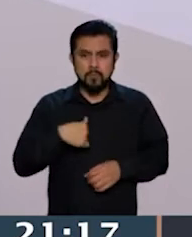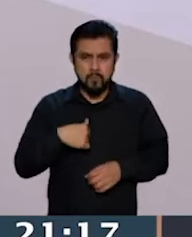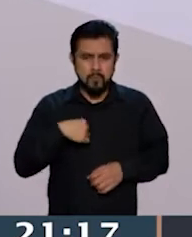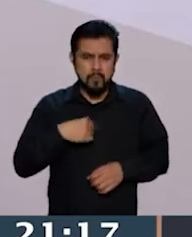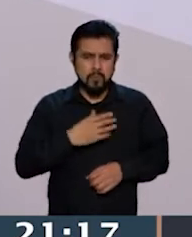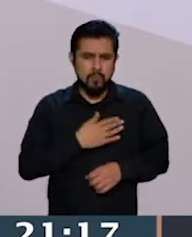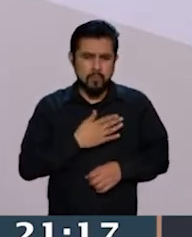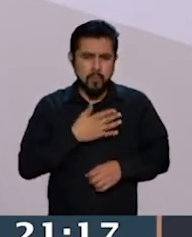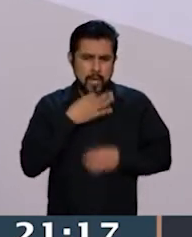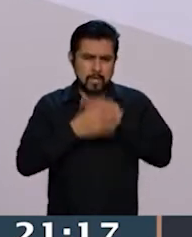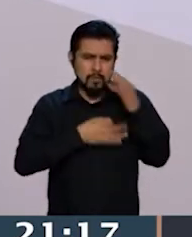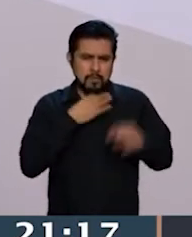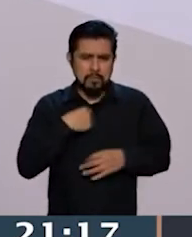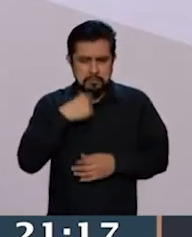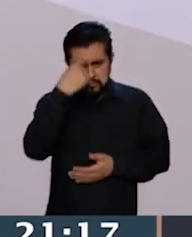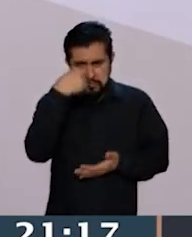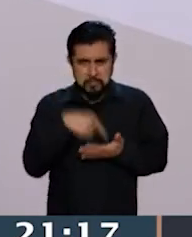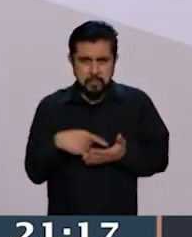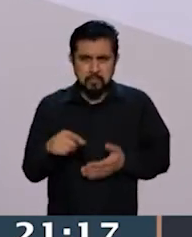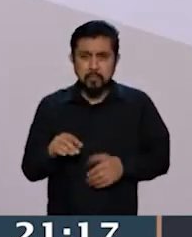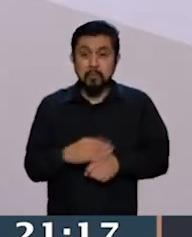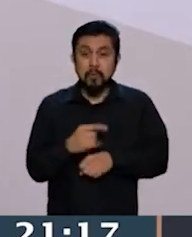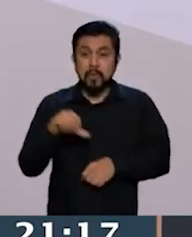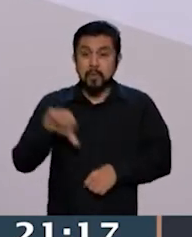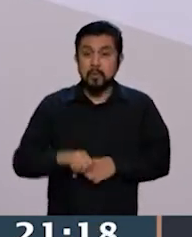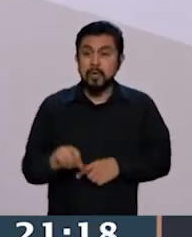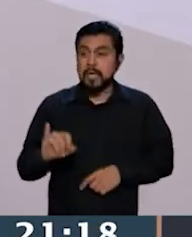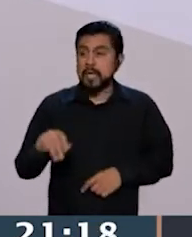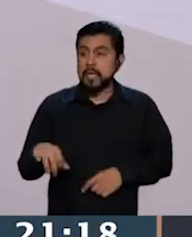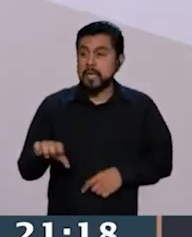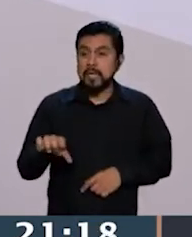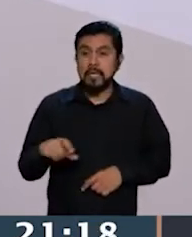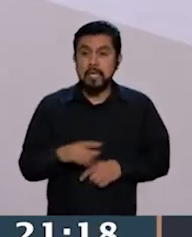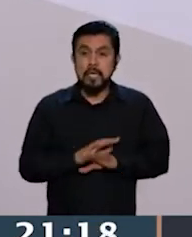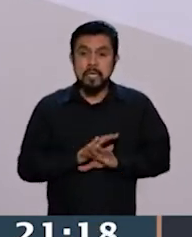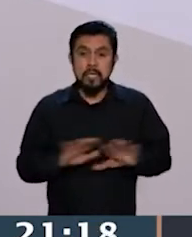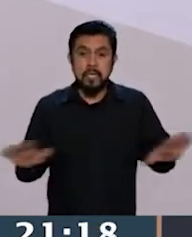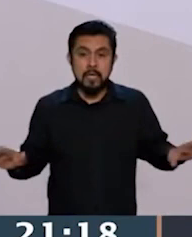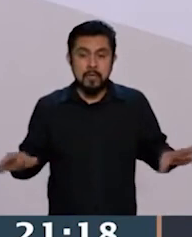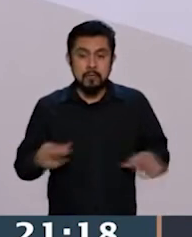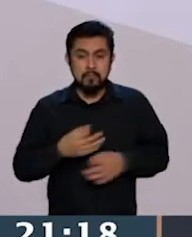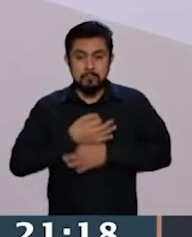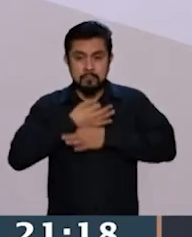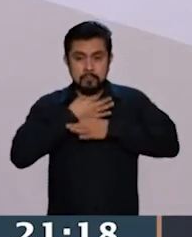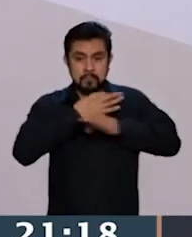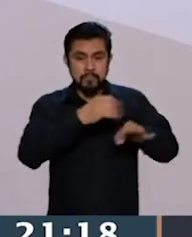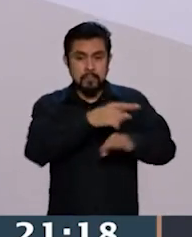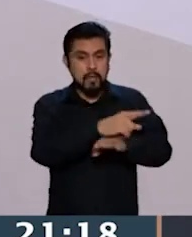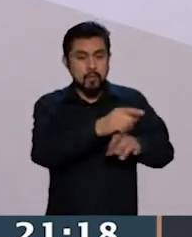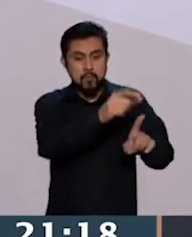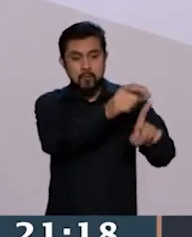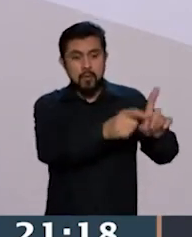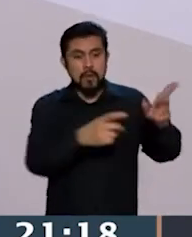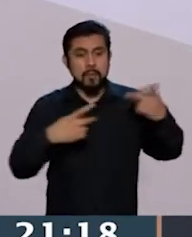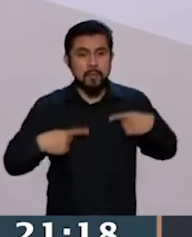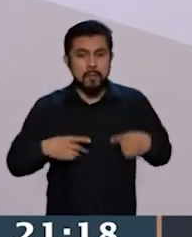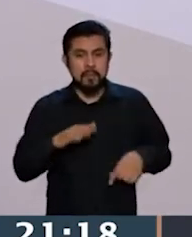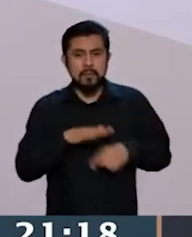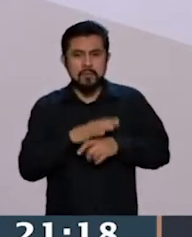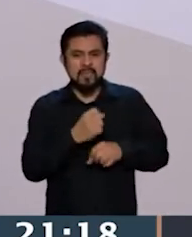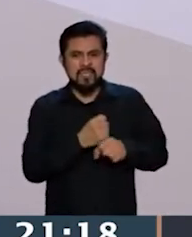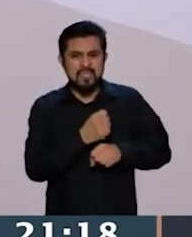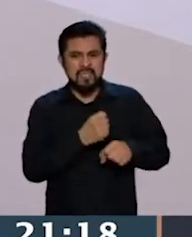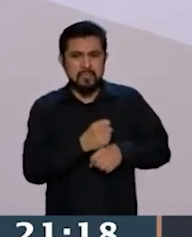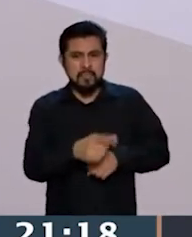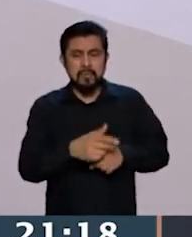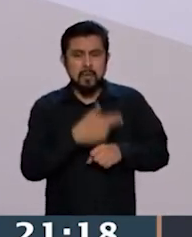noticias porque el INE dictó medidas para uno de los personajes más violentos que hay en el ciberespacio, es